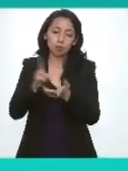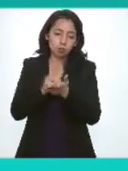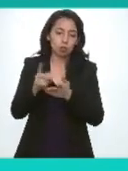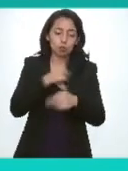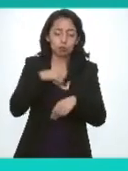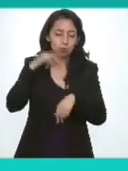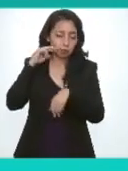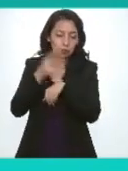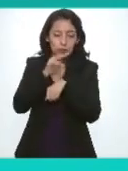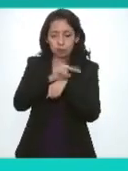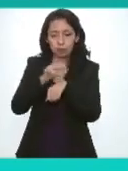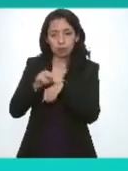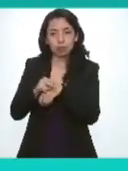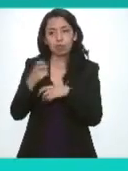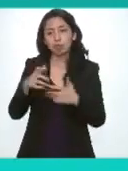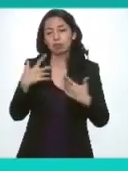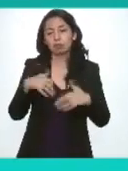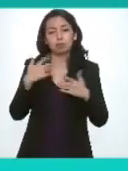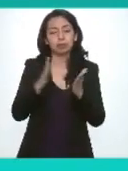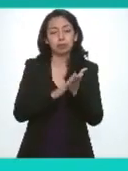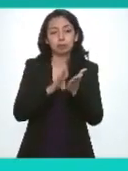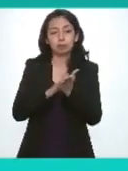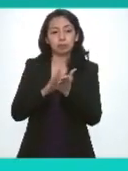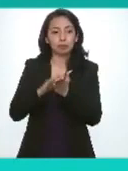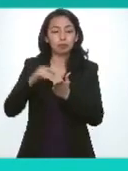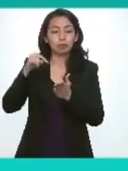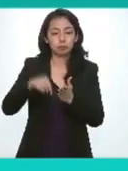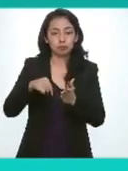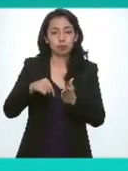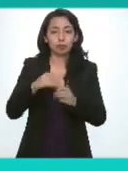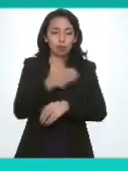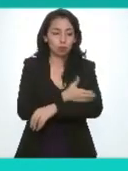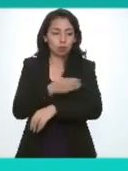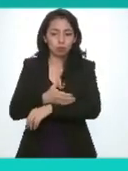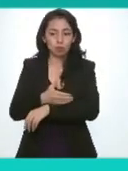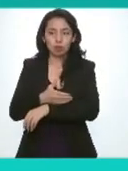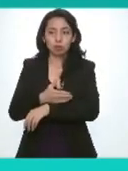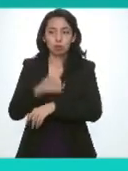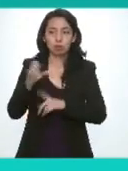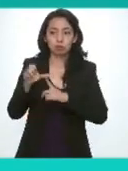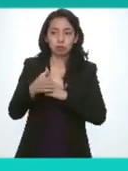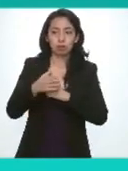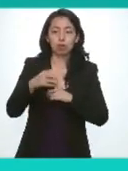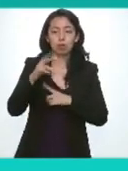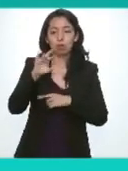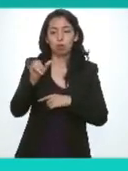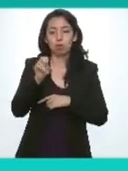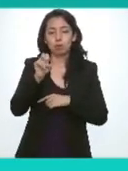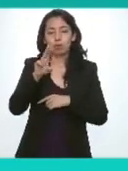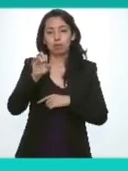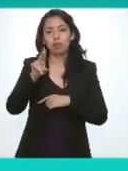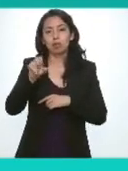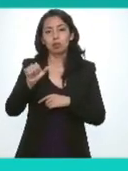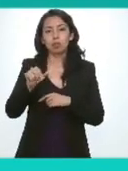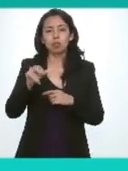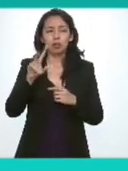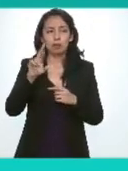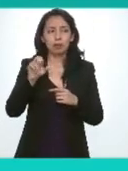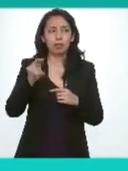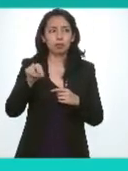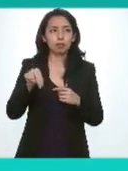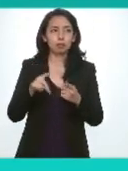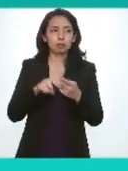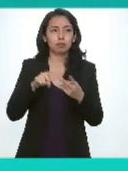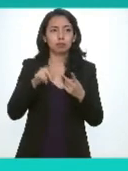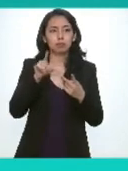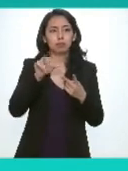es un reconocimiento muy amplio de parte de mis colegas comisionados Josefina Román Julieta del Río y Adriana